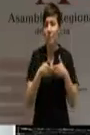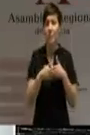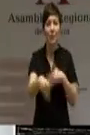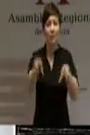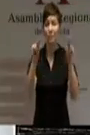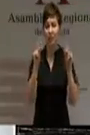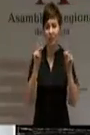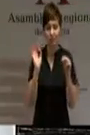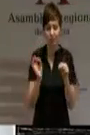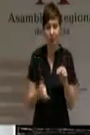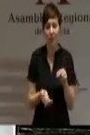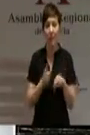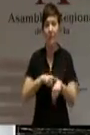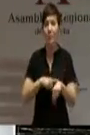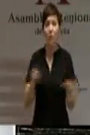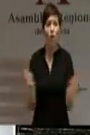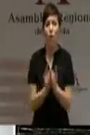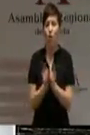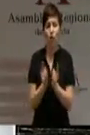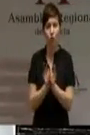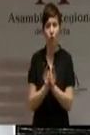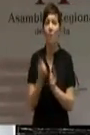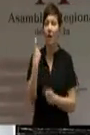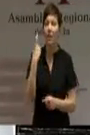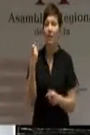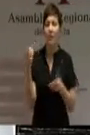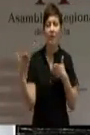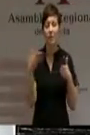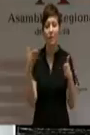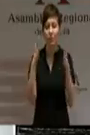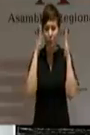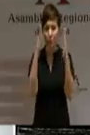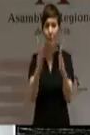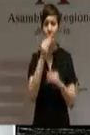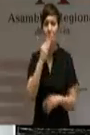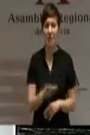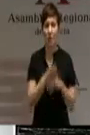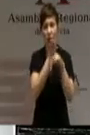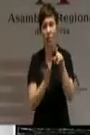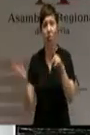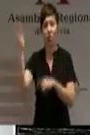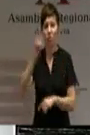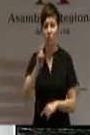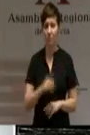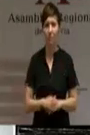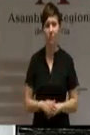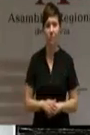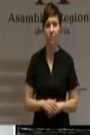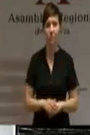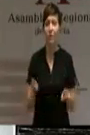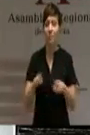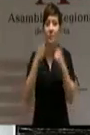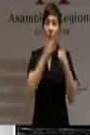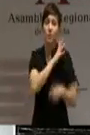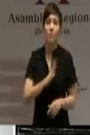que no dispone usted de demasiado tiempo, pero necesita caminar en la dirección adecuada, pese a esa provisionalidad. Más allá de